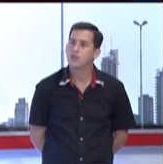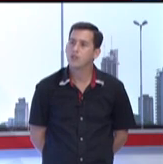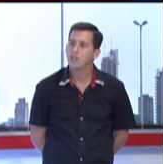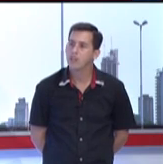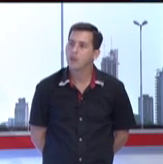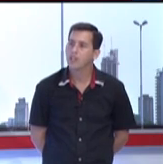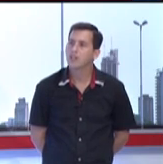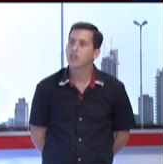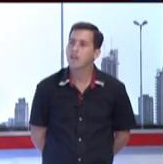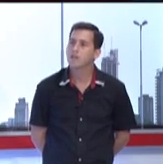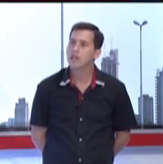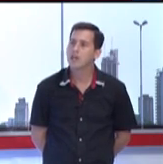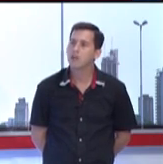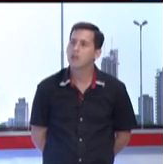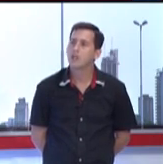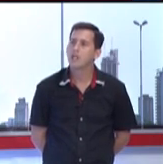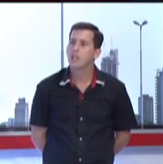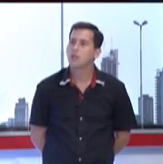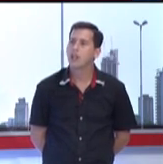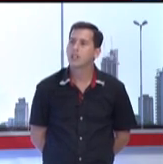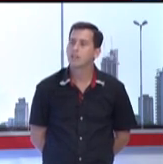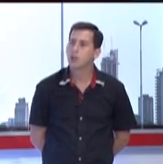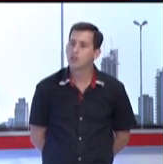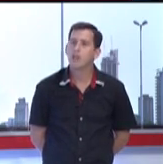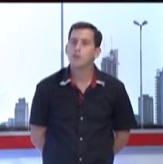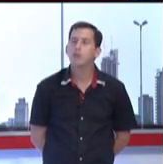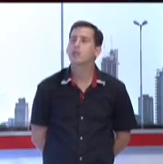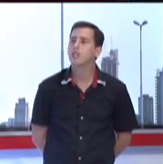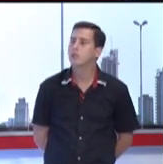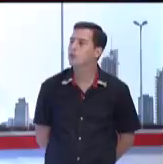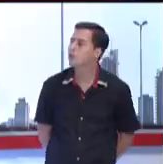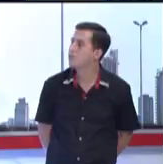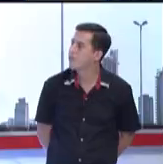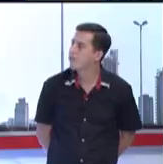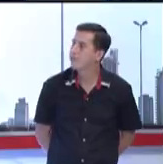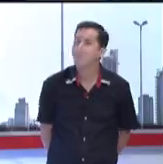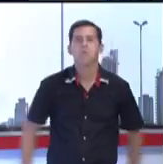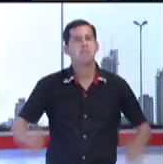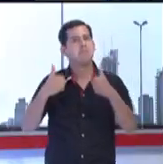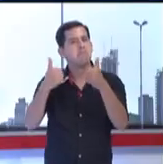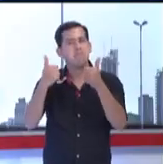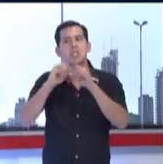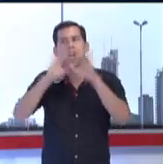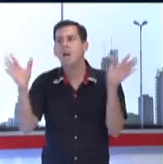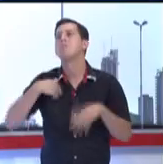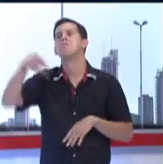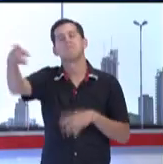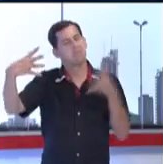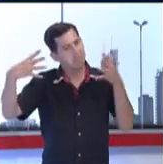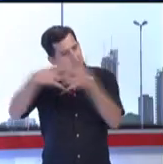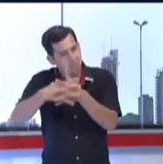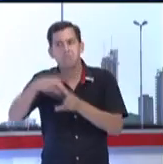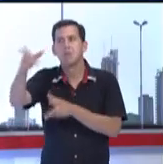niños van a poder desarrollar más rápido el lenguaje. Por eso es muy importante el curso. Claro, coincido plenamente con él en que